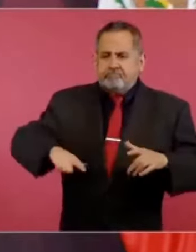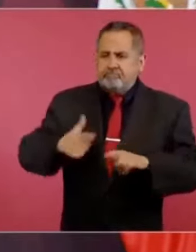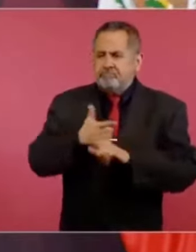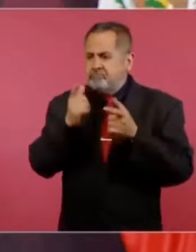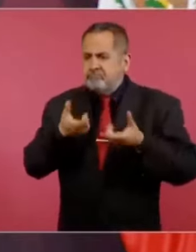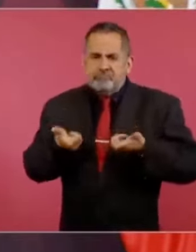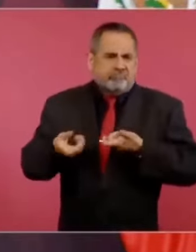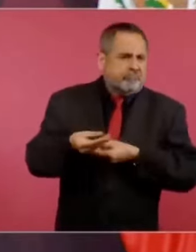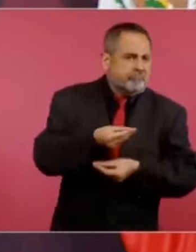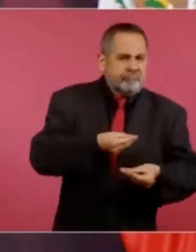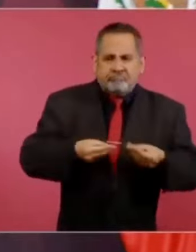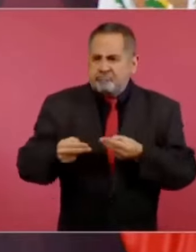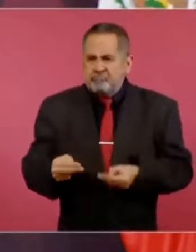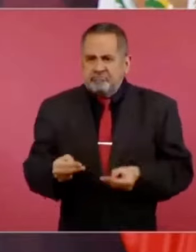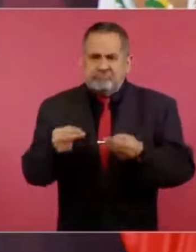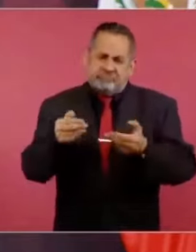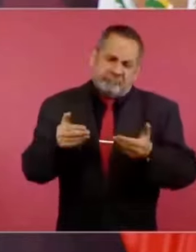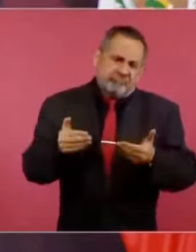De esta manera,